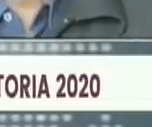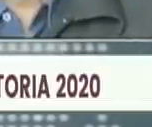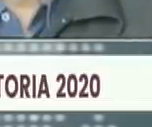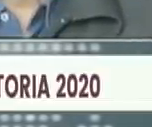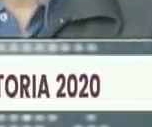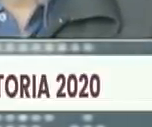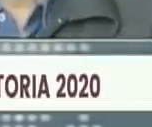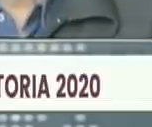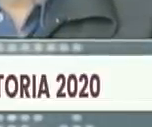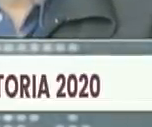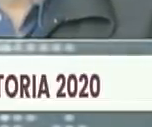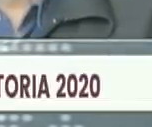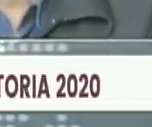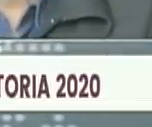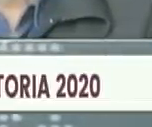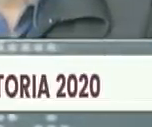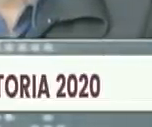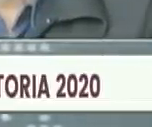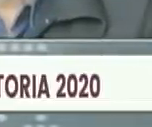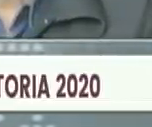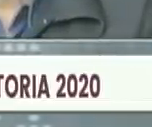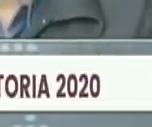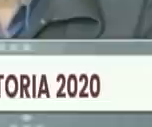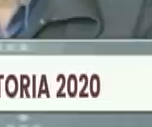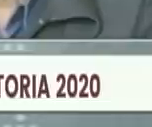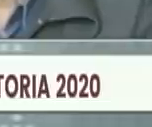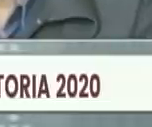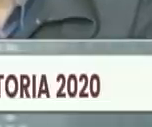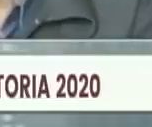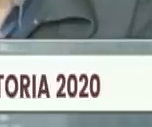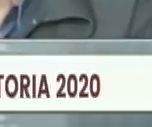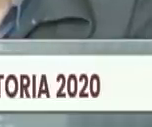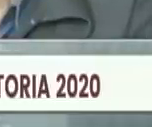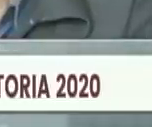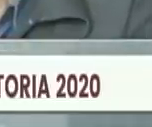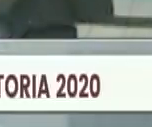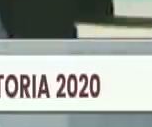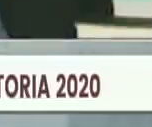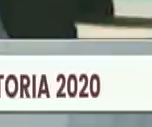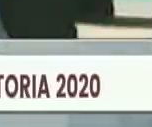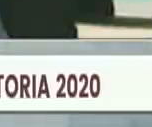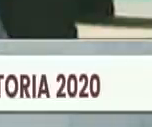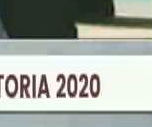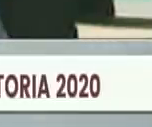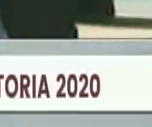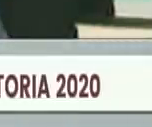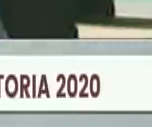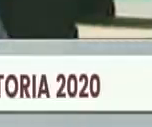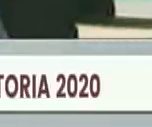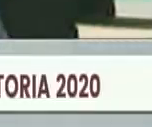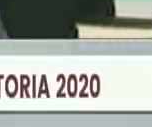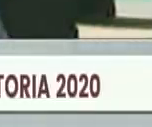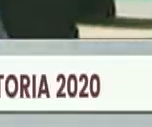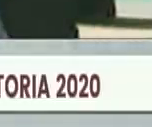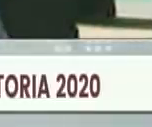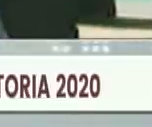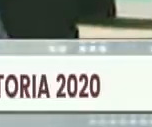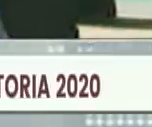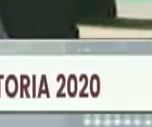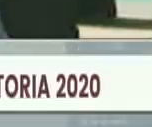200 años del sueño de una patria de igualdad y justicia que justamente han dicho las autoridades